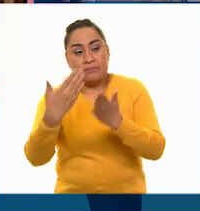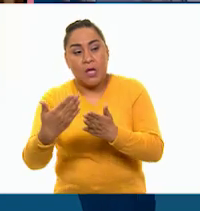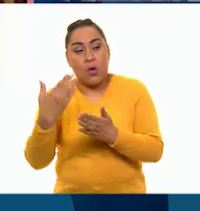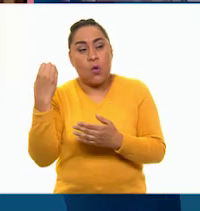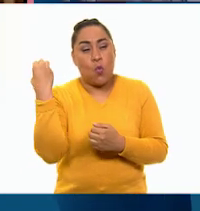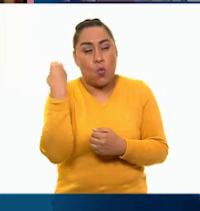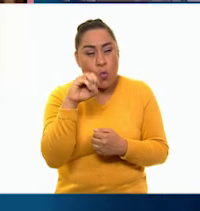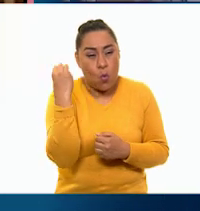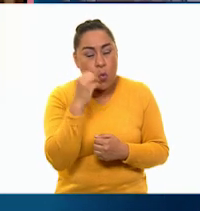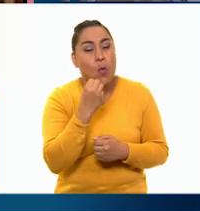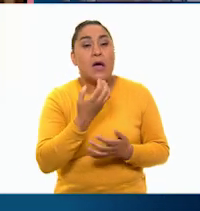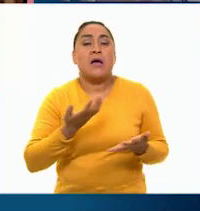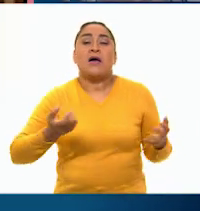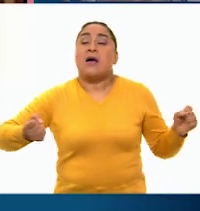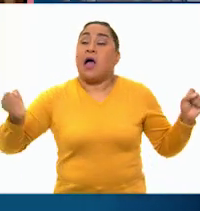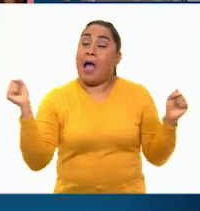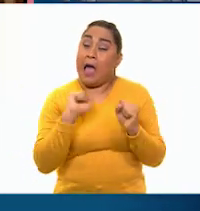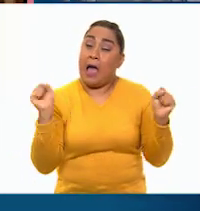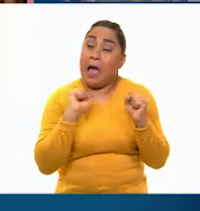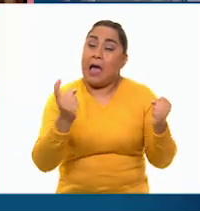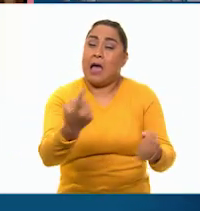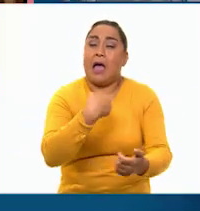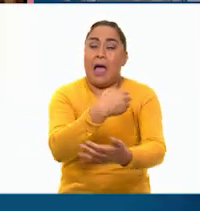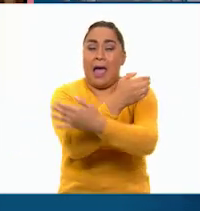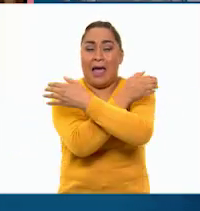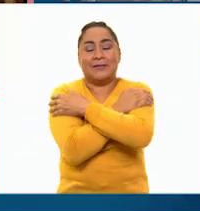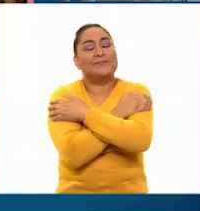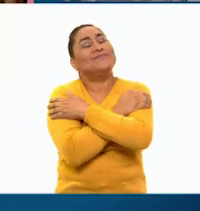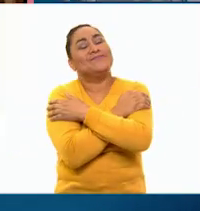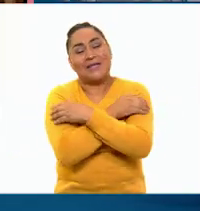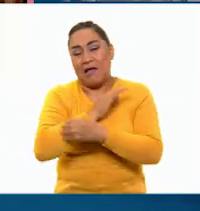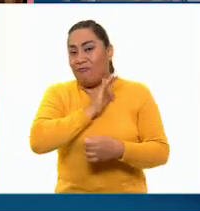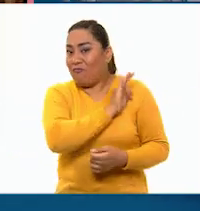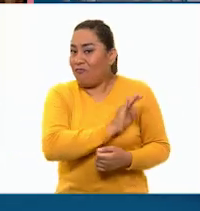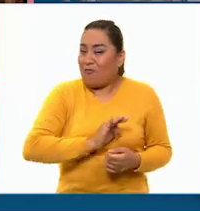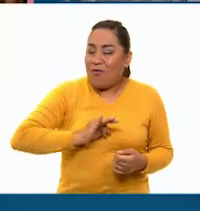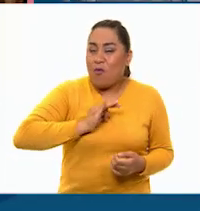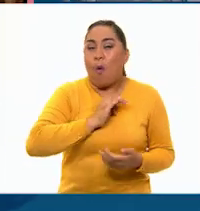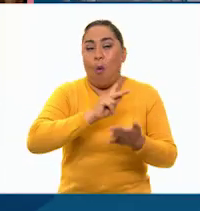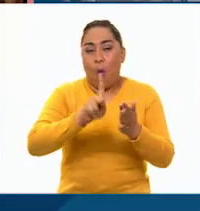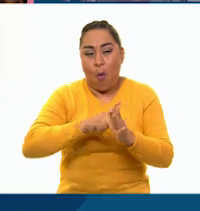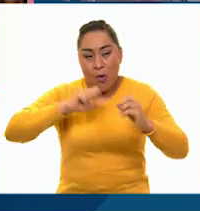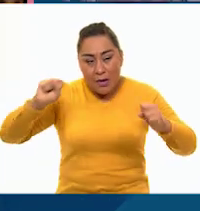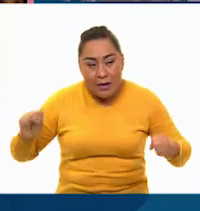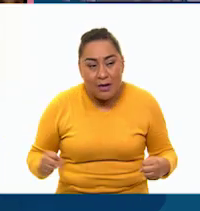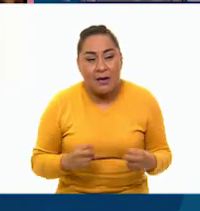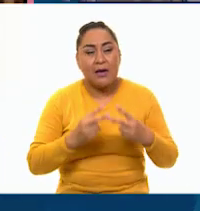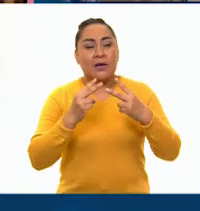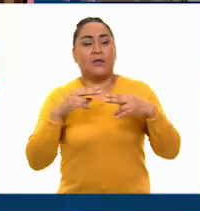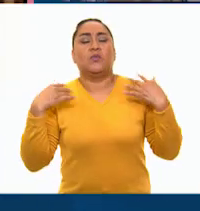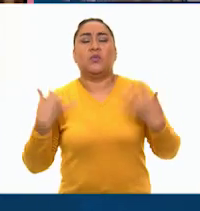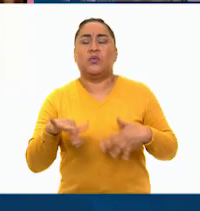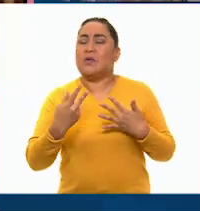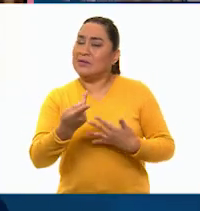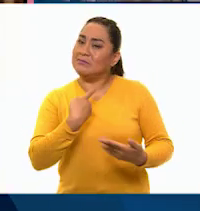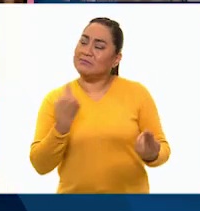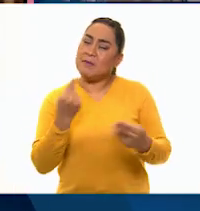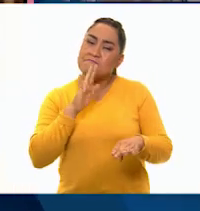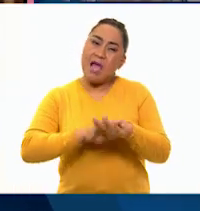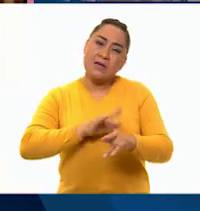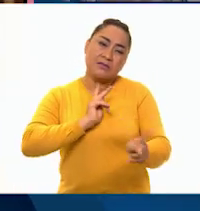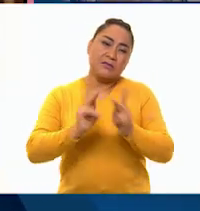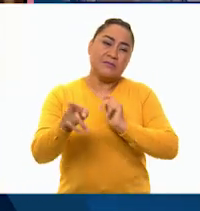corrió a abrazarme. Estábamos felices de volver a encontrarnos. Teníamos mucho que contarnos.